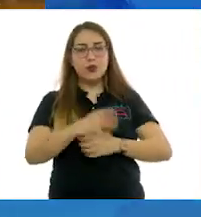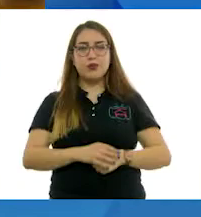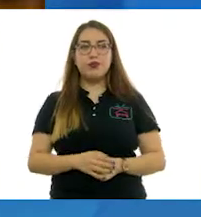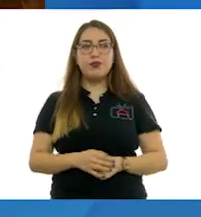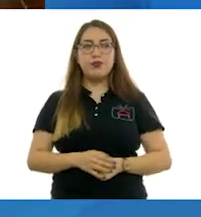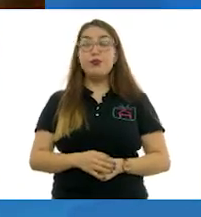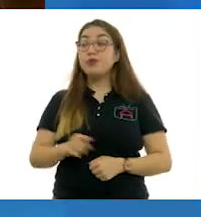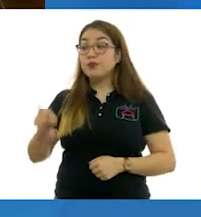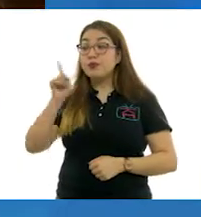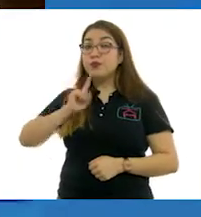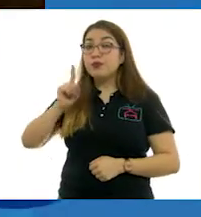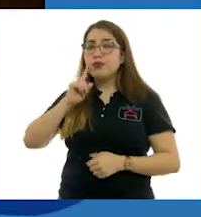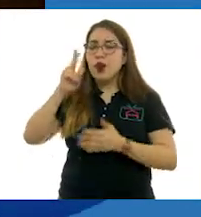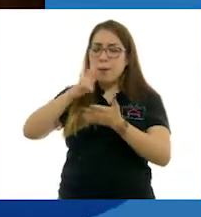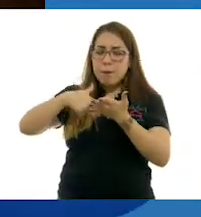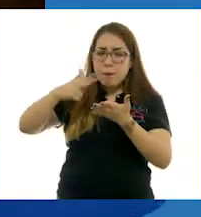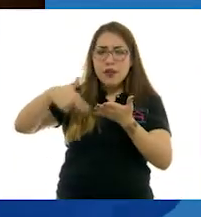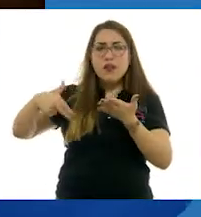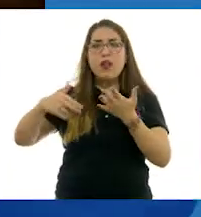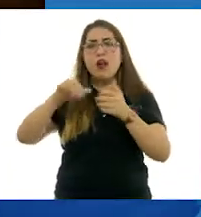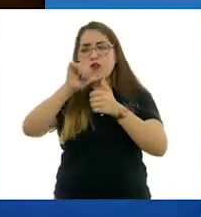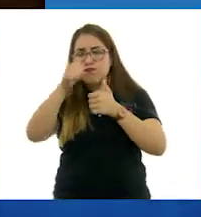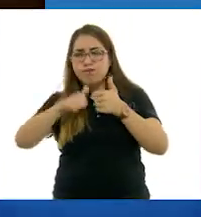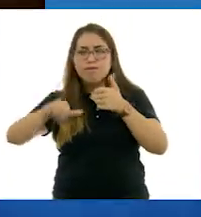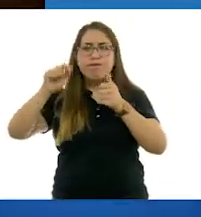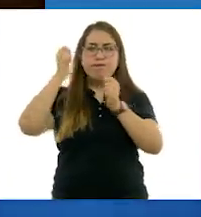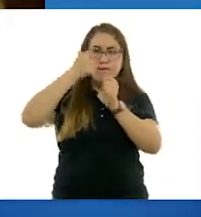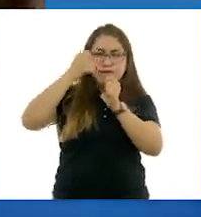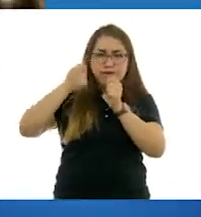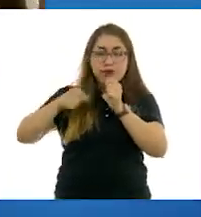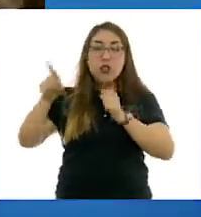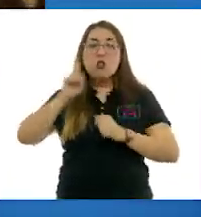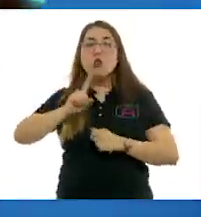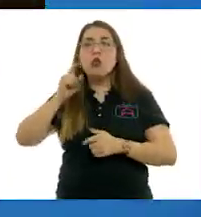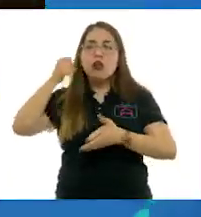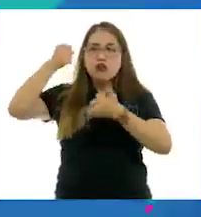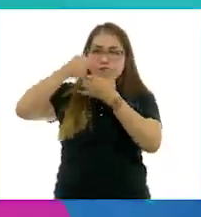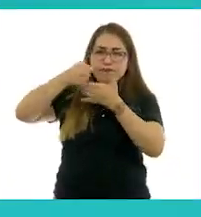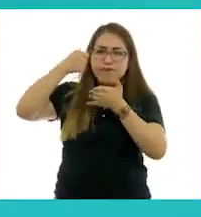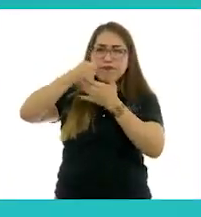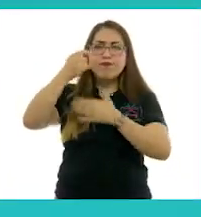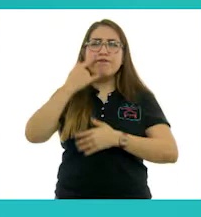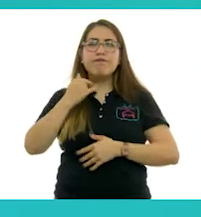Pintora, escultora, novelista, escenógrafa, feminista y mexicana.